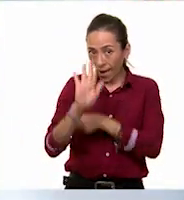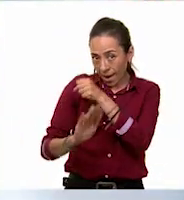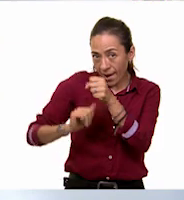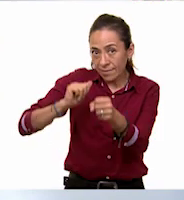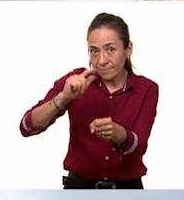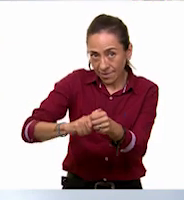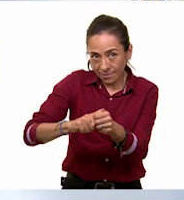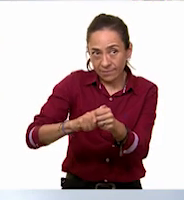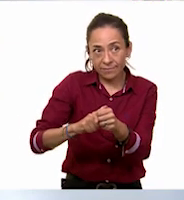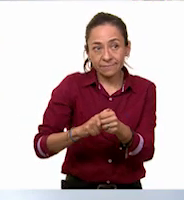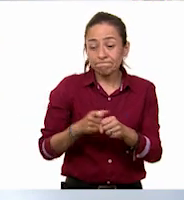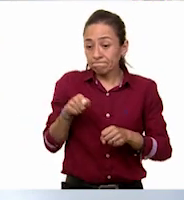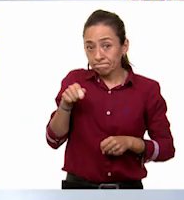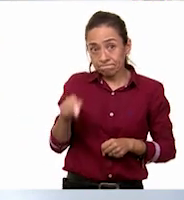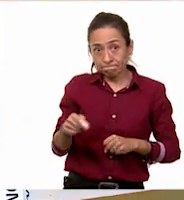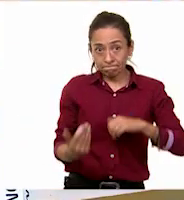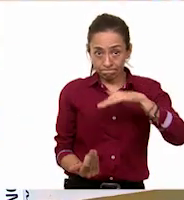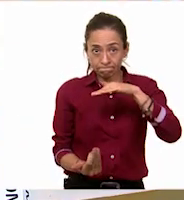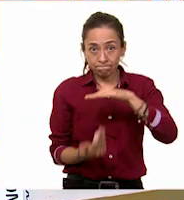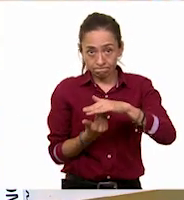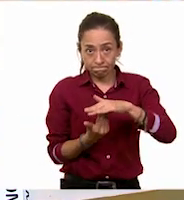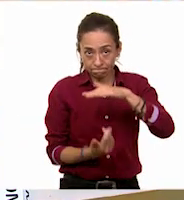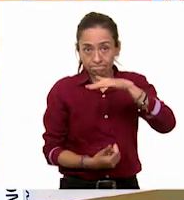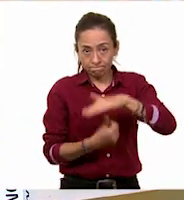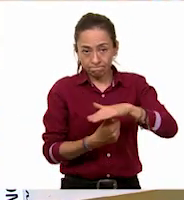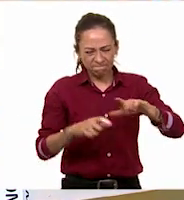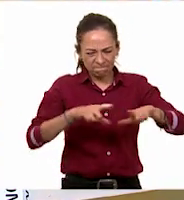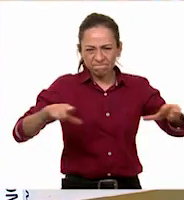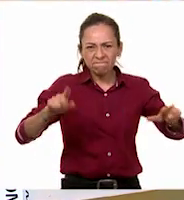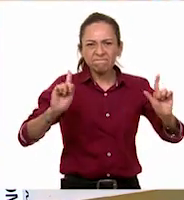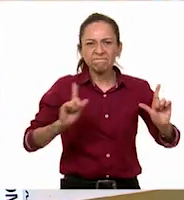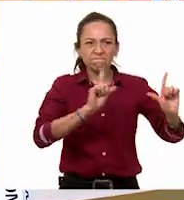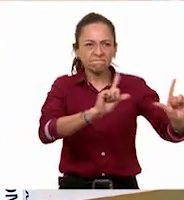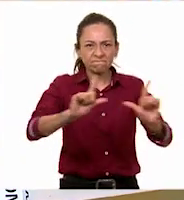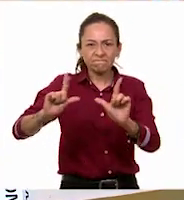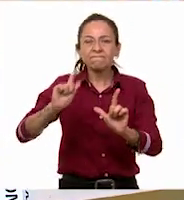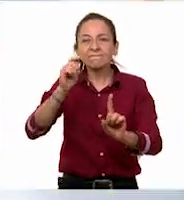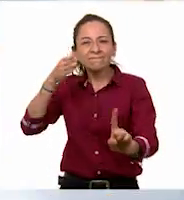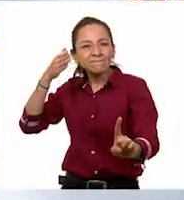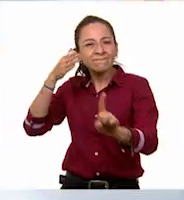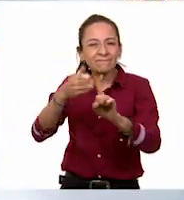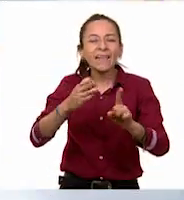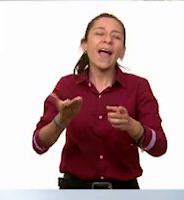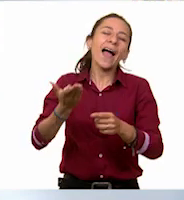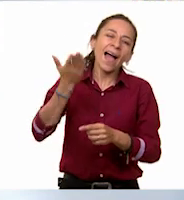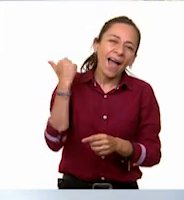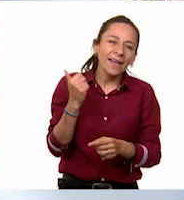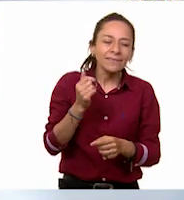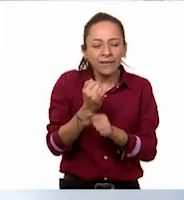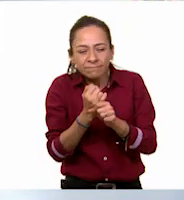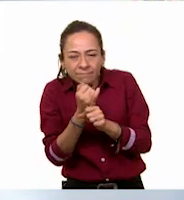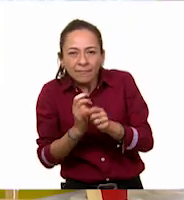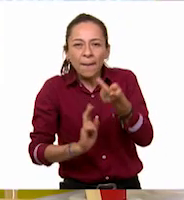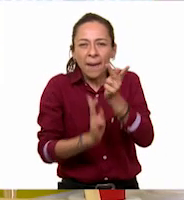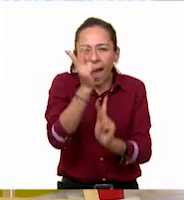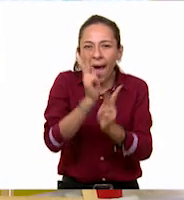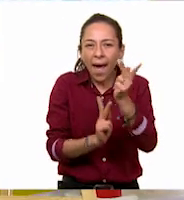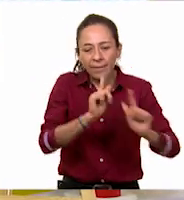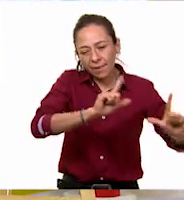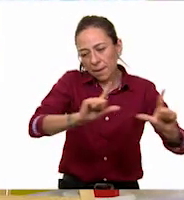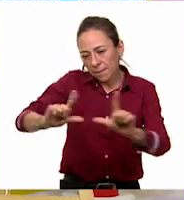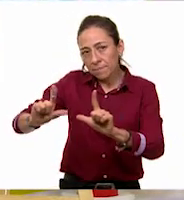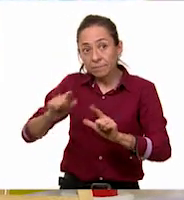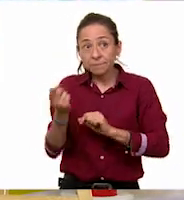trabajos que realizamos sobre las plantas. Aquí tenemos un portador de información sobre